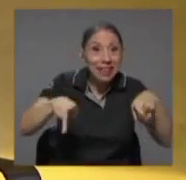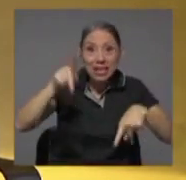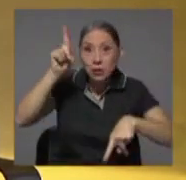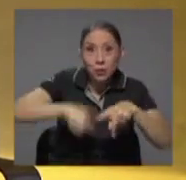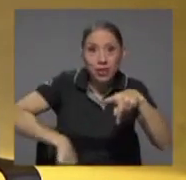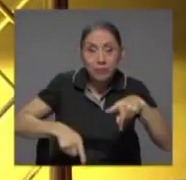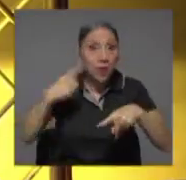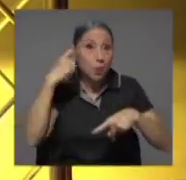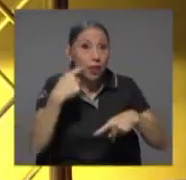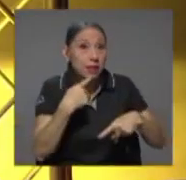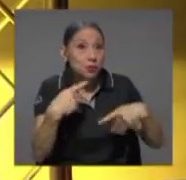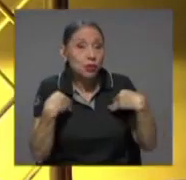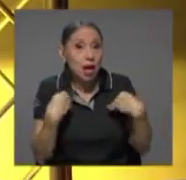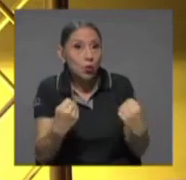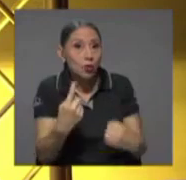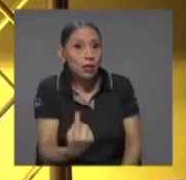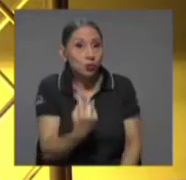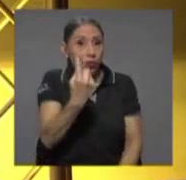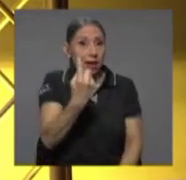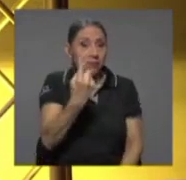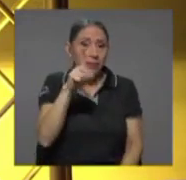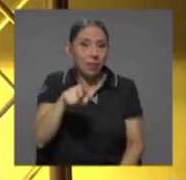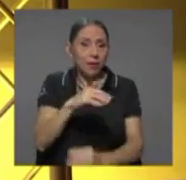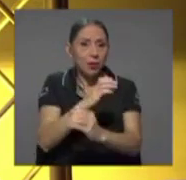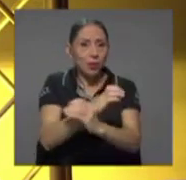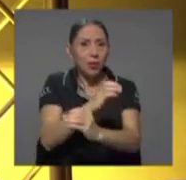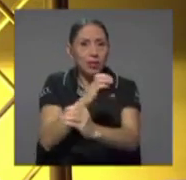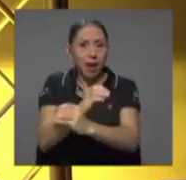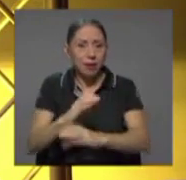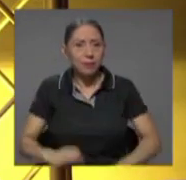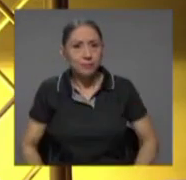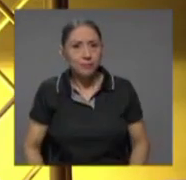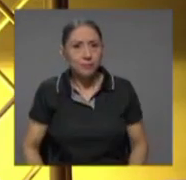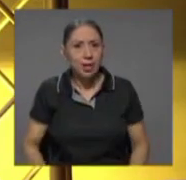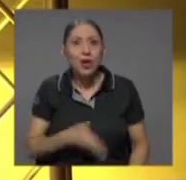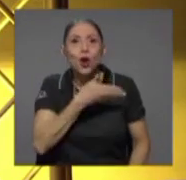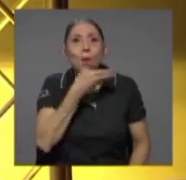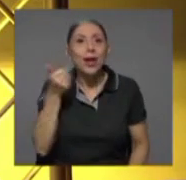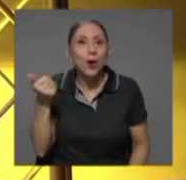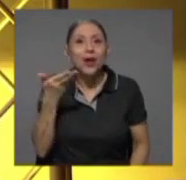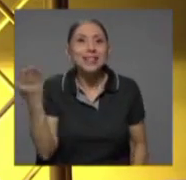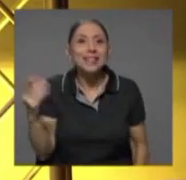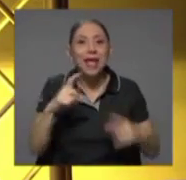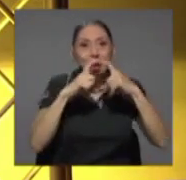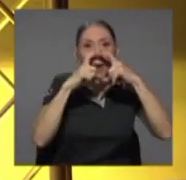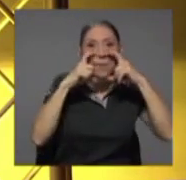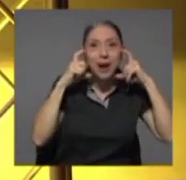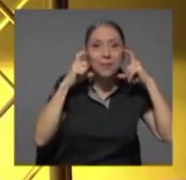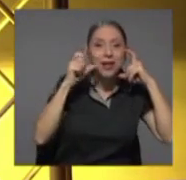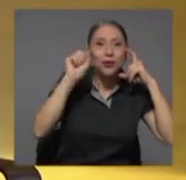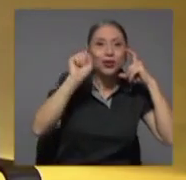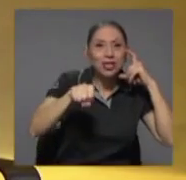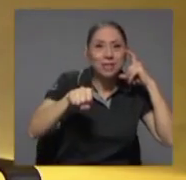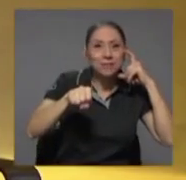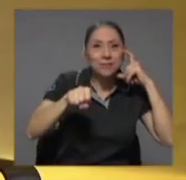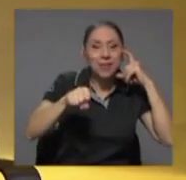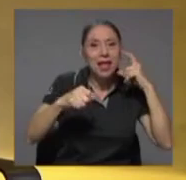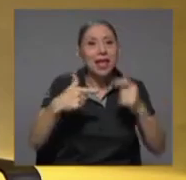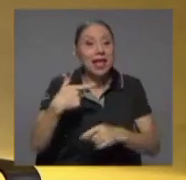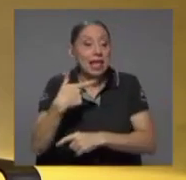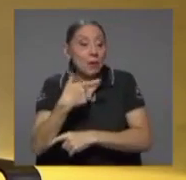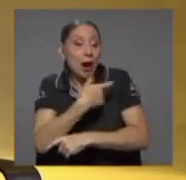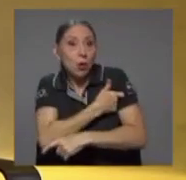una hay que cuidarla y lo mejor es que barbijos y vacunas mediante no nos